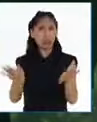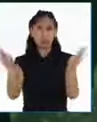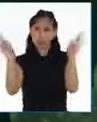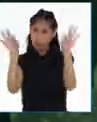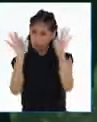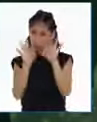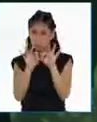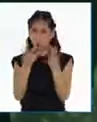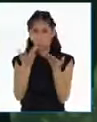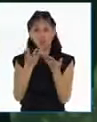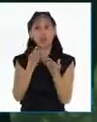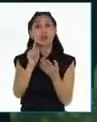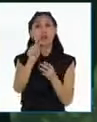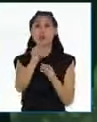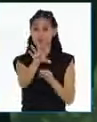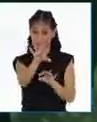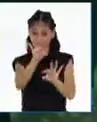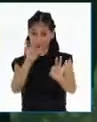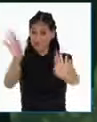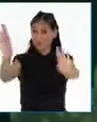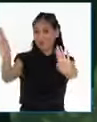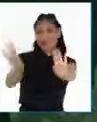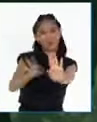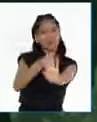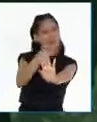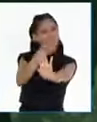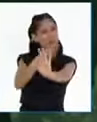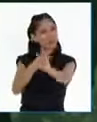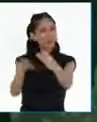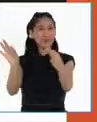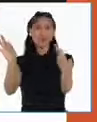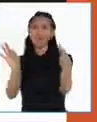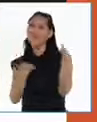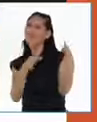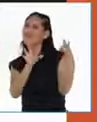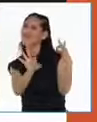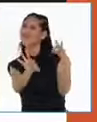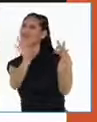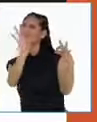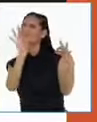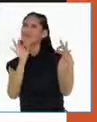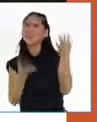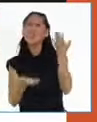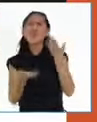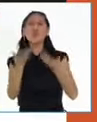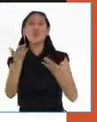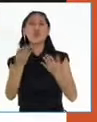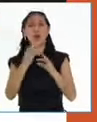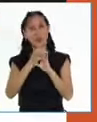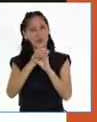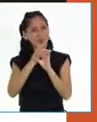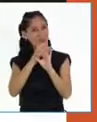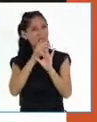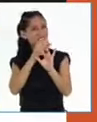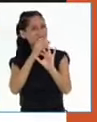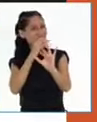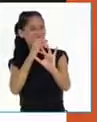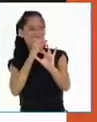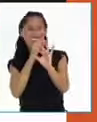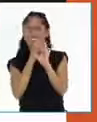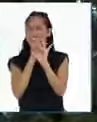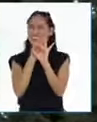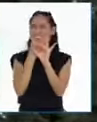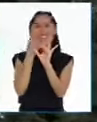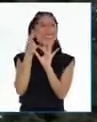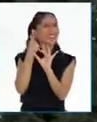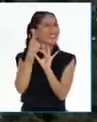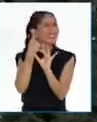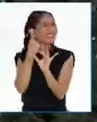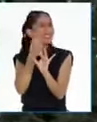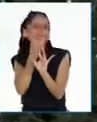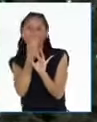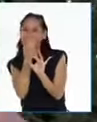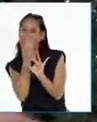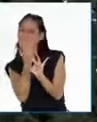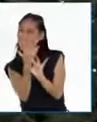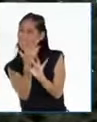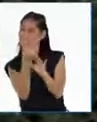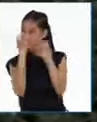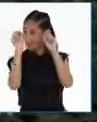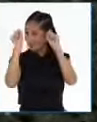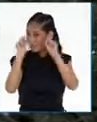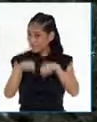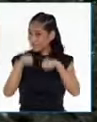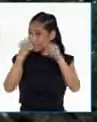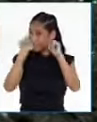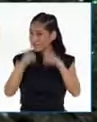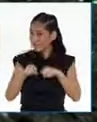instrumento elegirían? Cualquiera puede responder. El violín me encanta como suena. Ajá, muy bien,